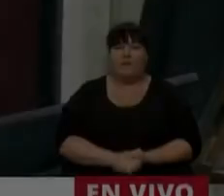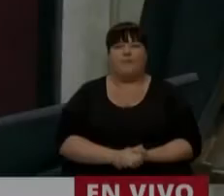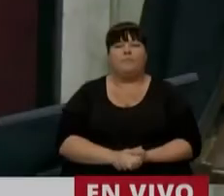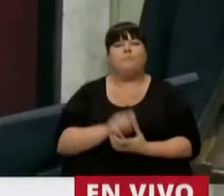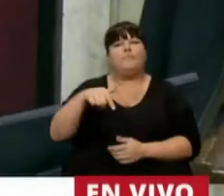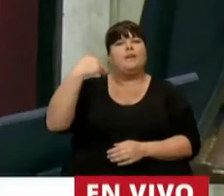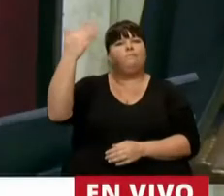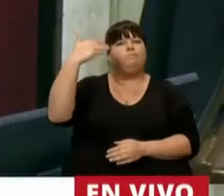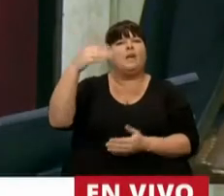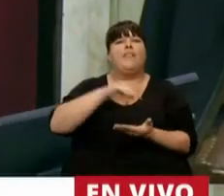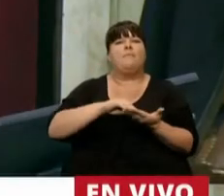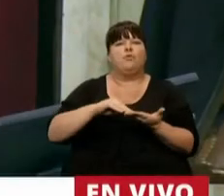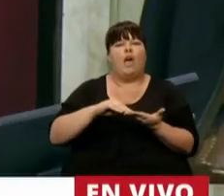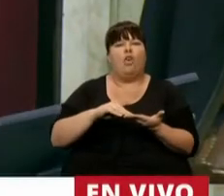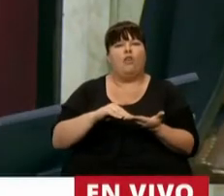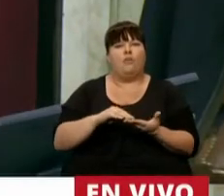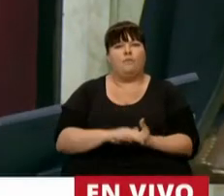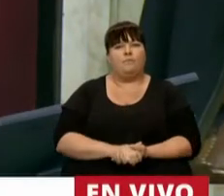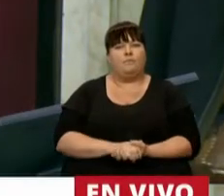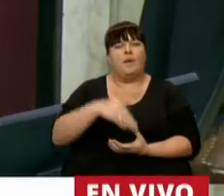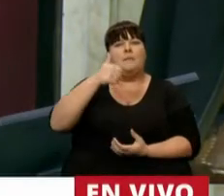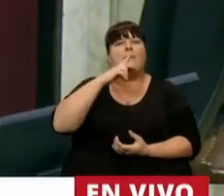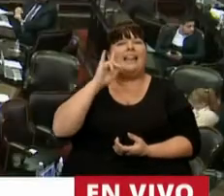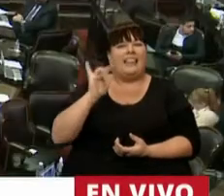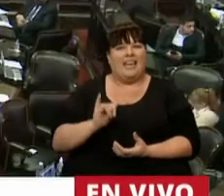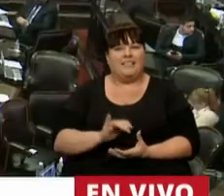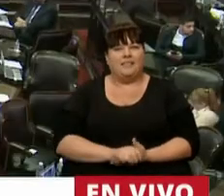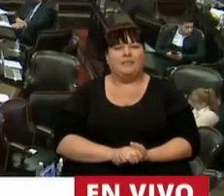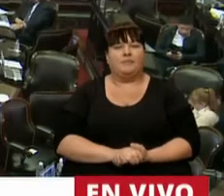Tiene la palabra el diputado Germán Pedro Martínez.